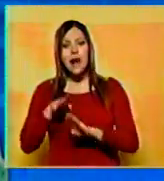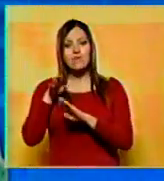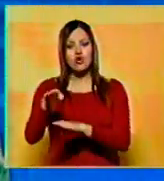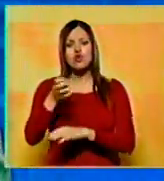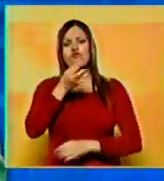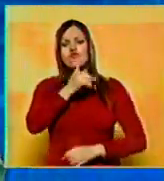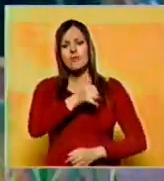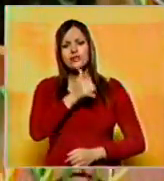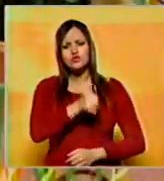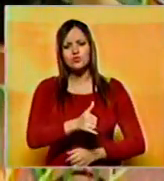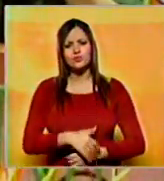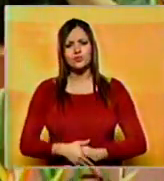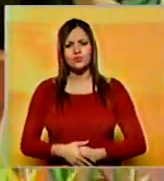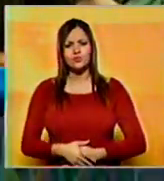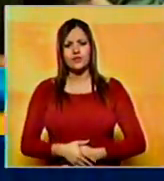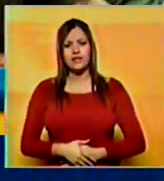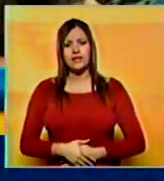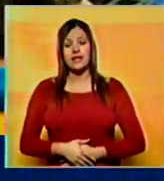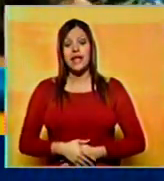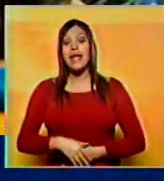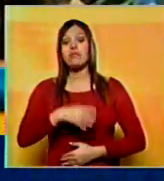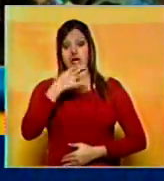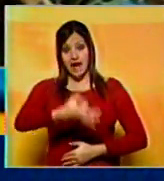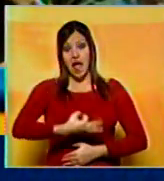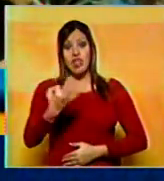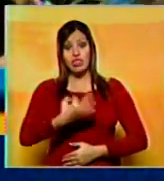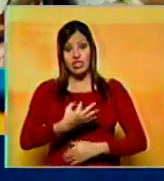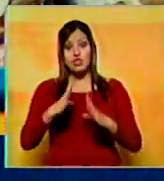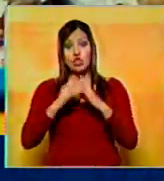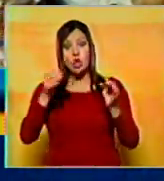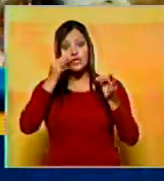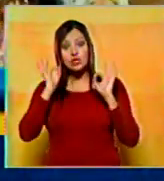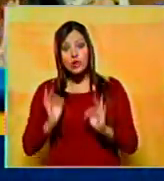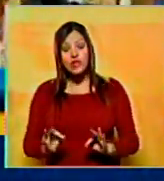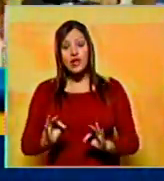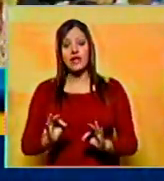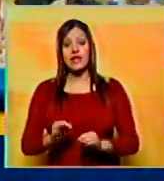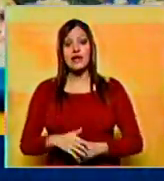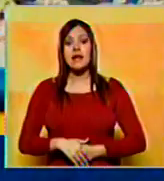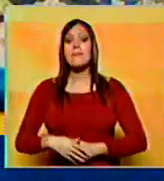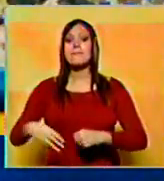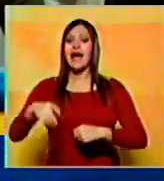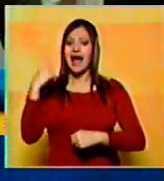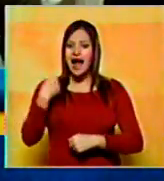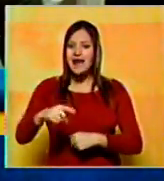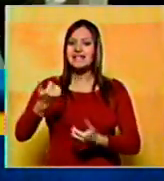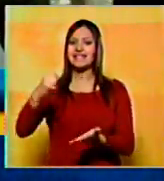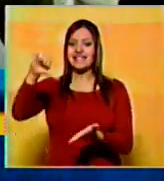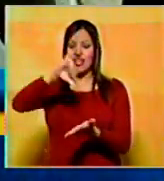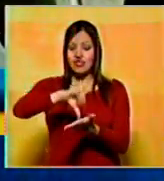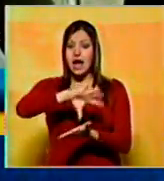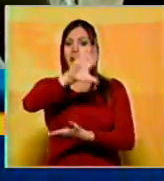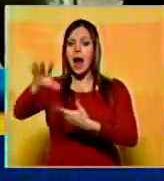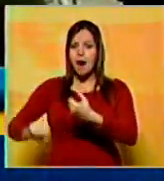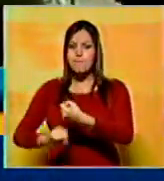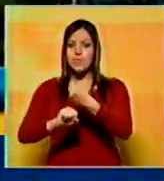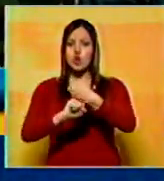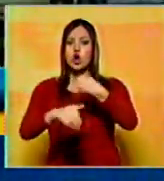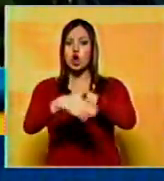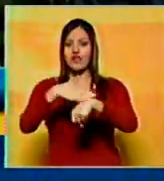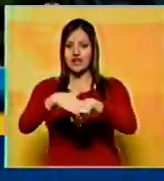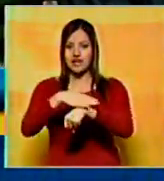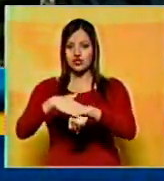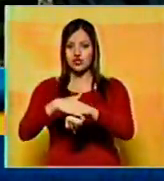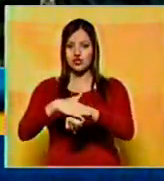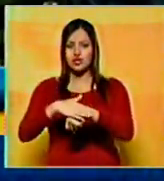nos informa. Rodríguez Torres garantizó que los cuerpos de seguridad dependientes del nivel central respaldarán a la gobernación.